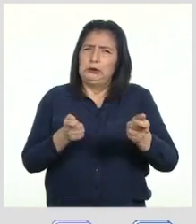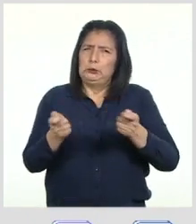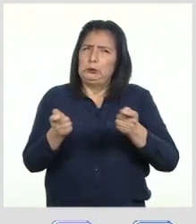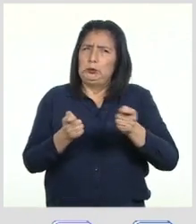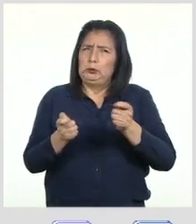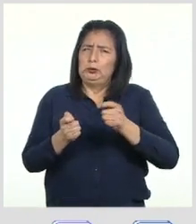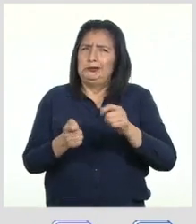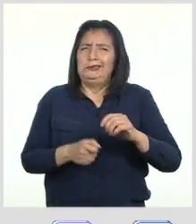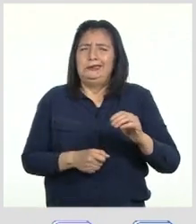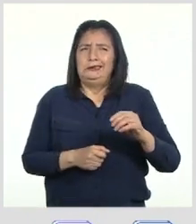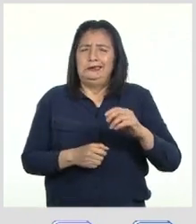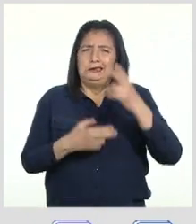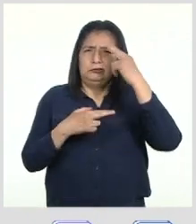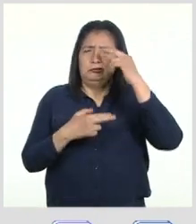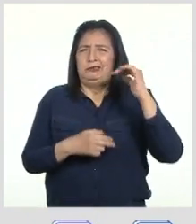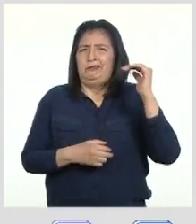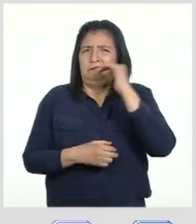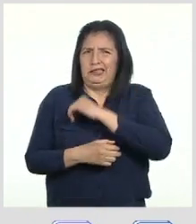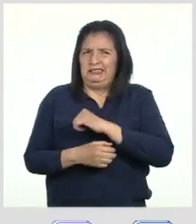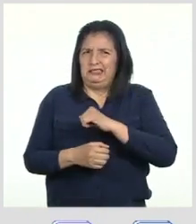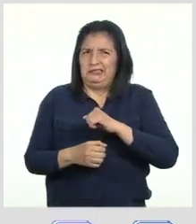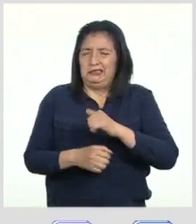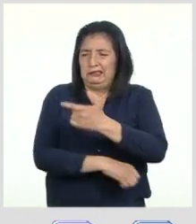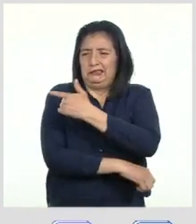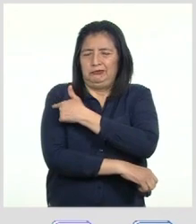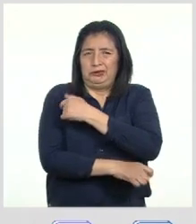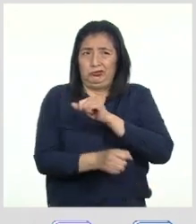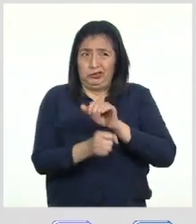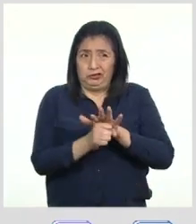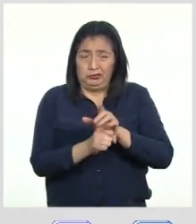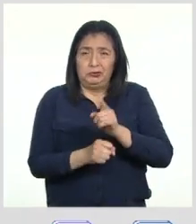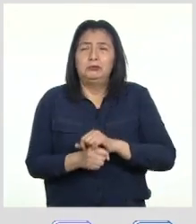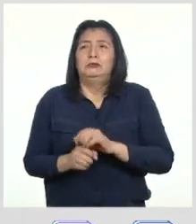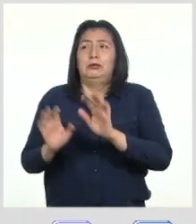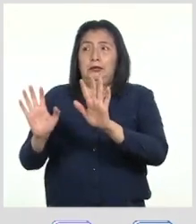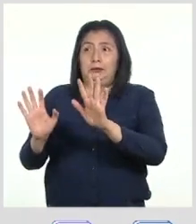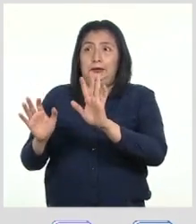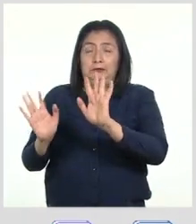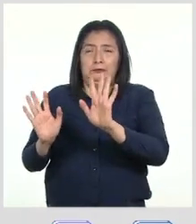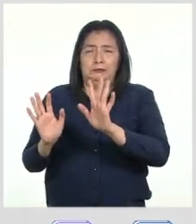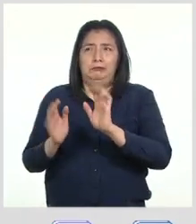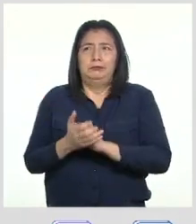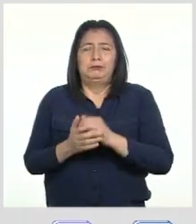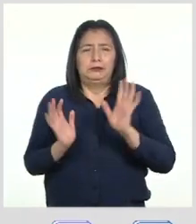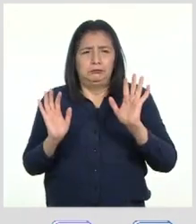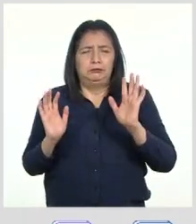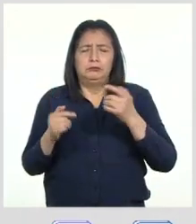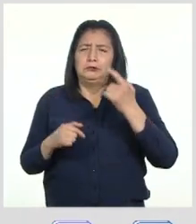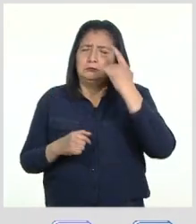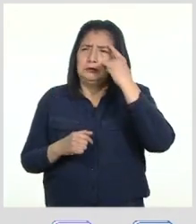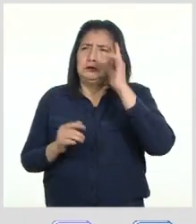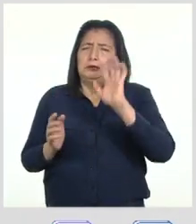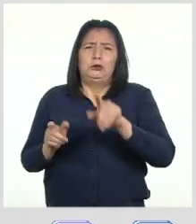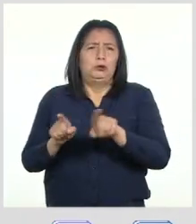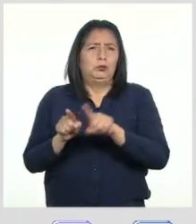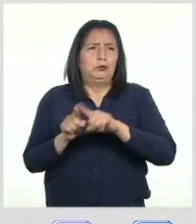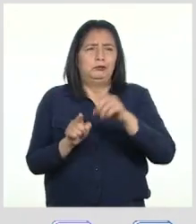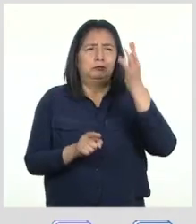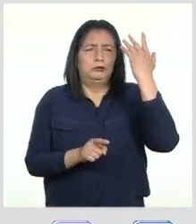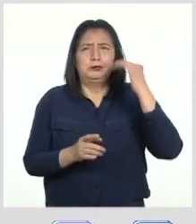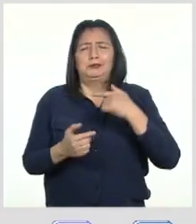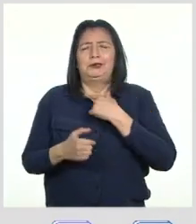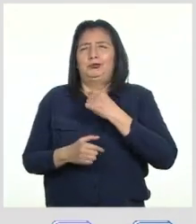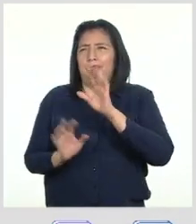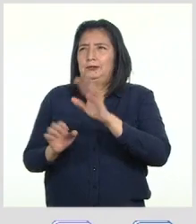noticias falsas sobre las vacunas y el COVID-19? Ok, vamos a asumir una postura igual que hicimos en el programa anterior